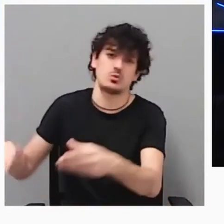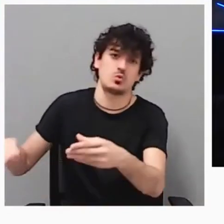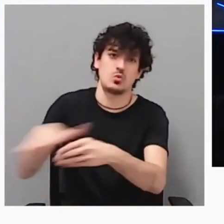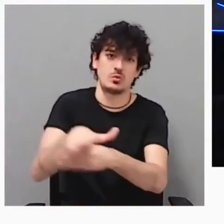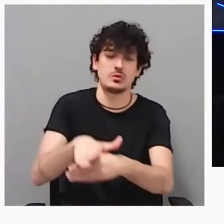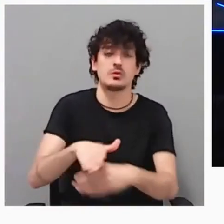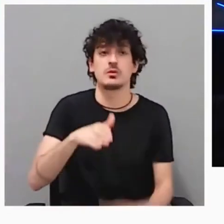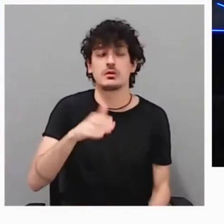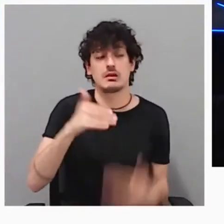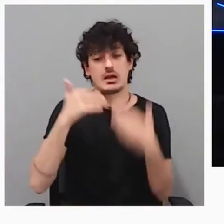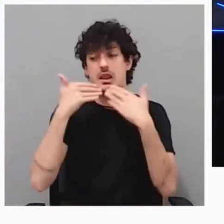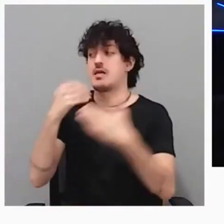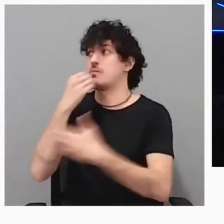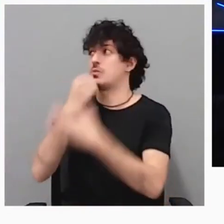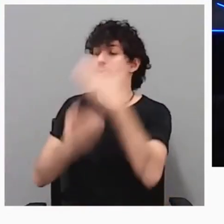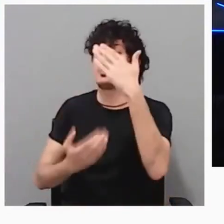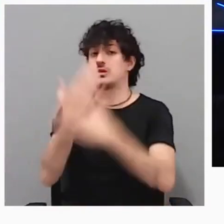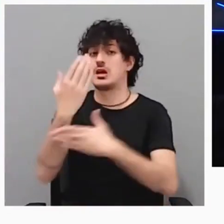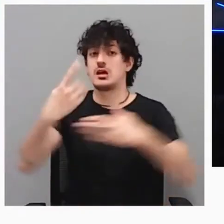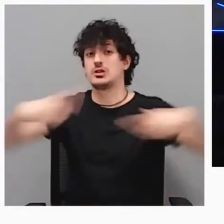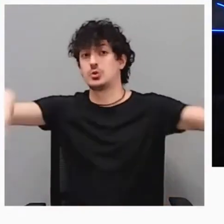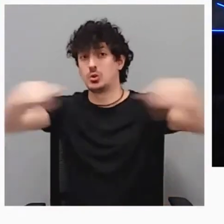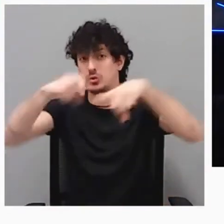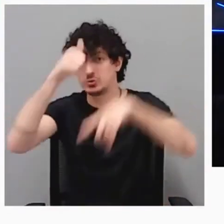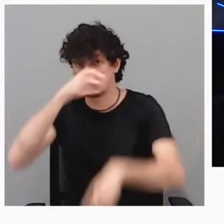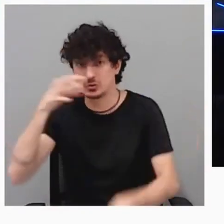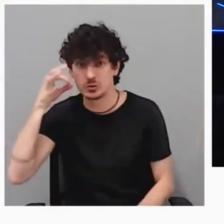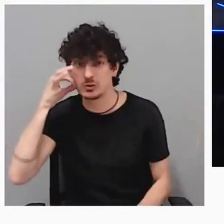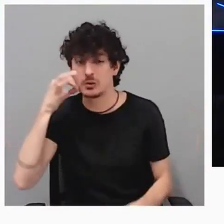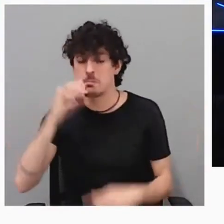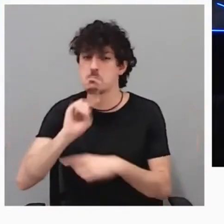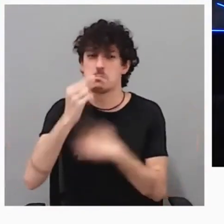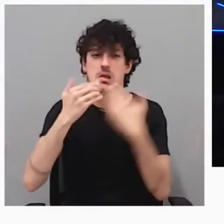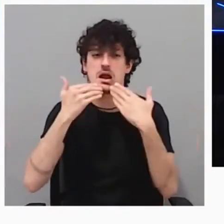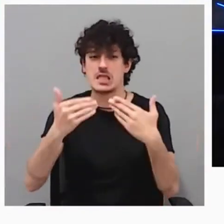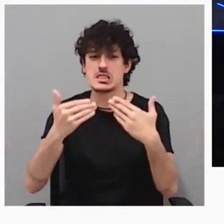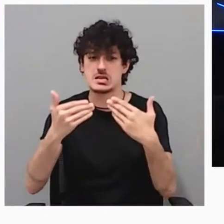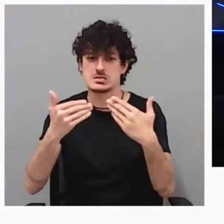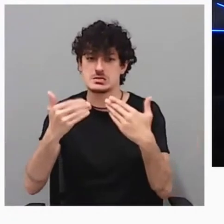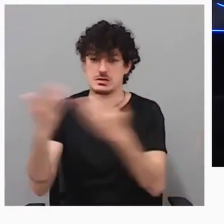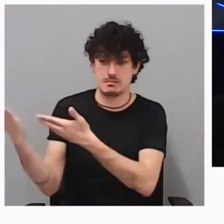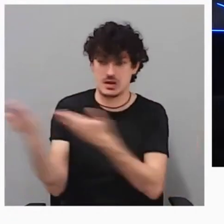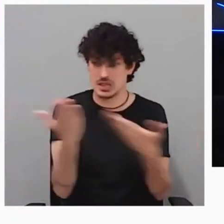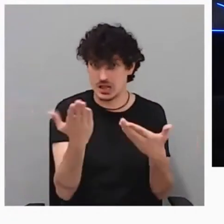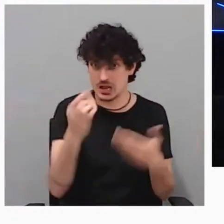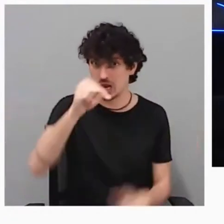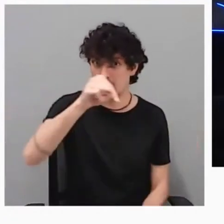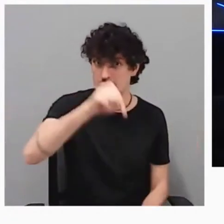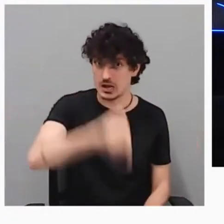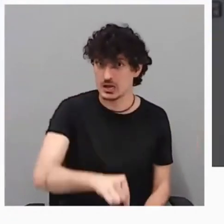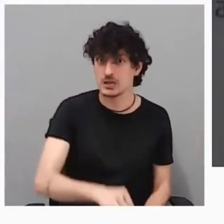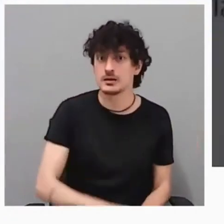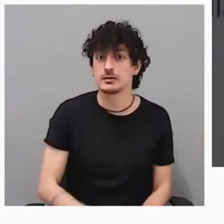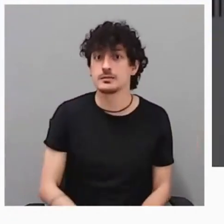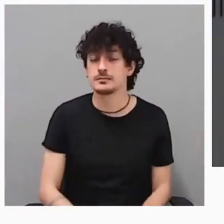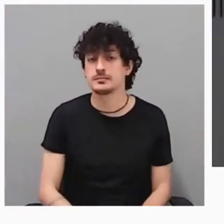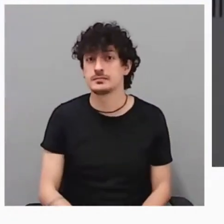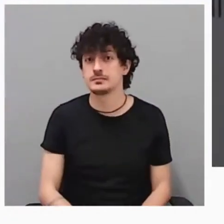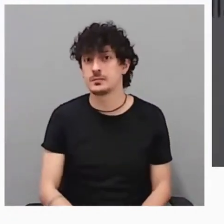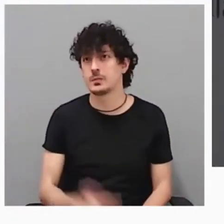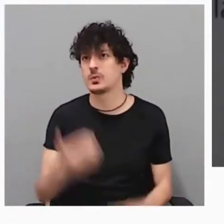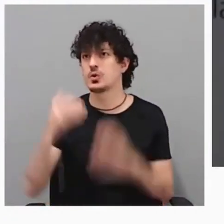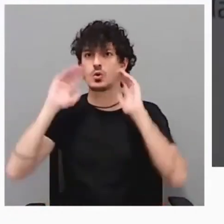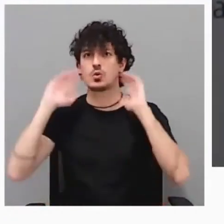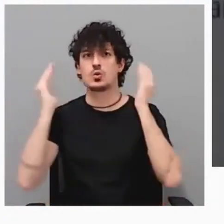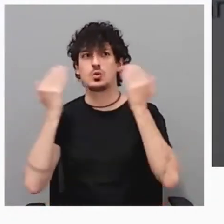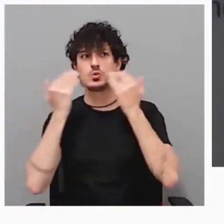Bueno, muy buenos días a todos y a todas. Lo primero, agradecer la invitación que nos habéis hecho desde ese magnífico congreso a la Fundación